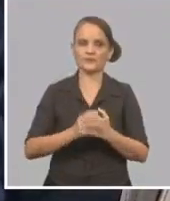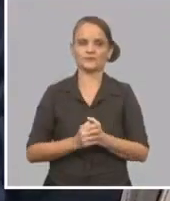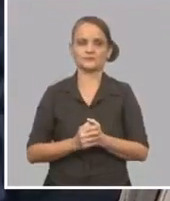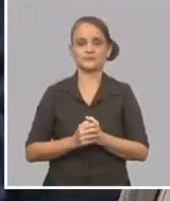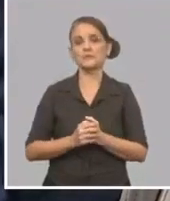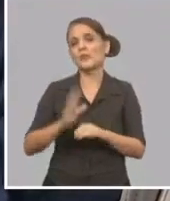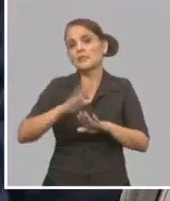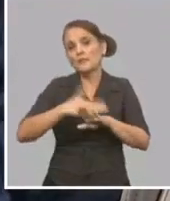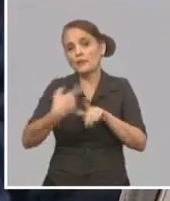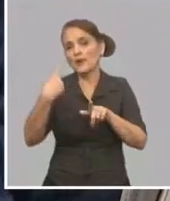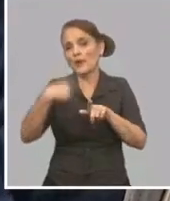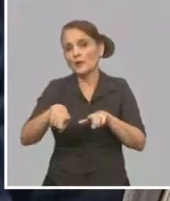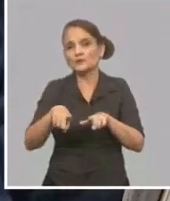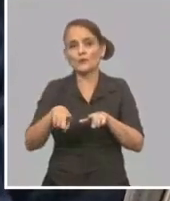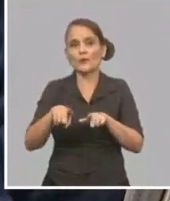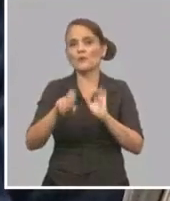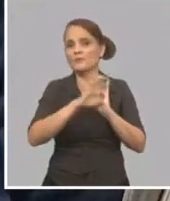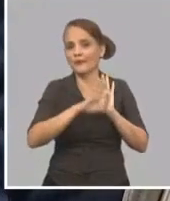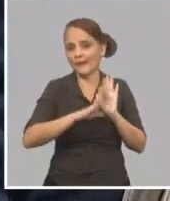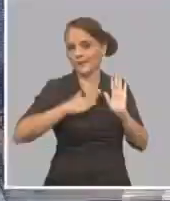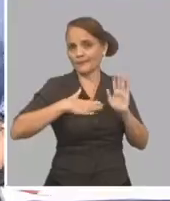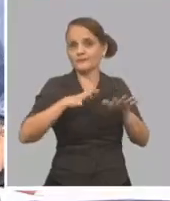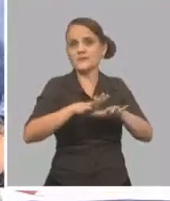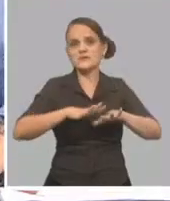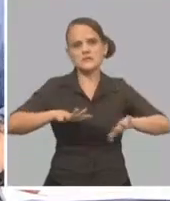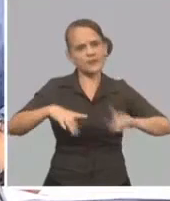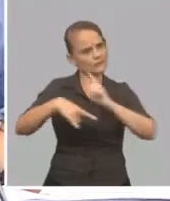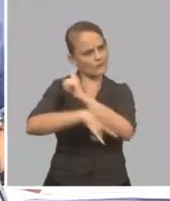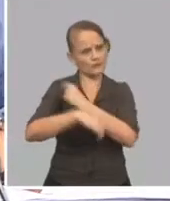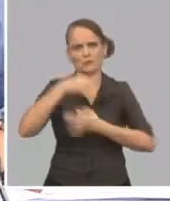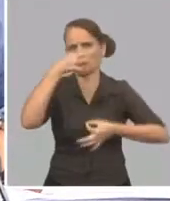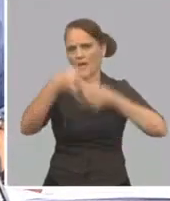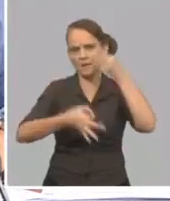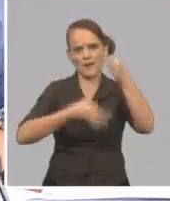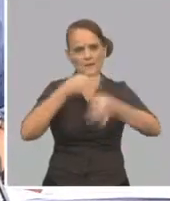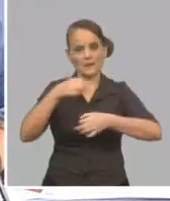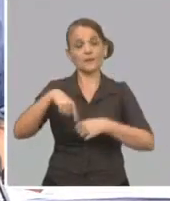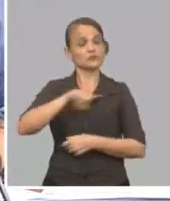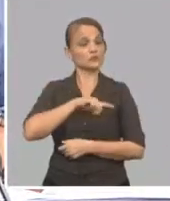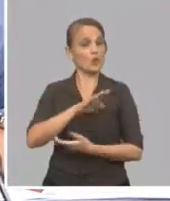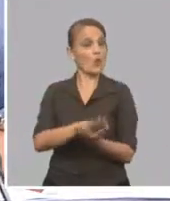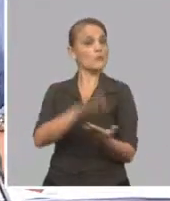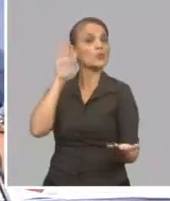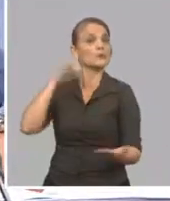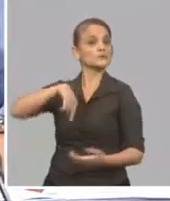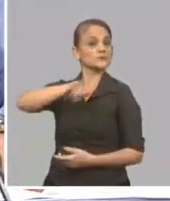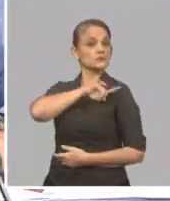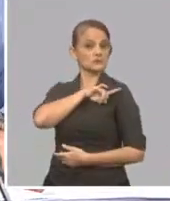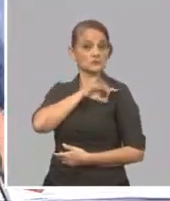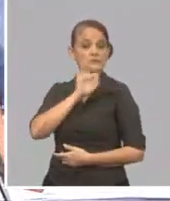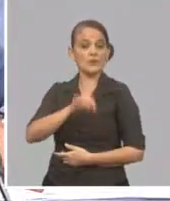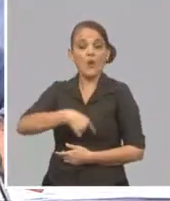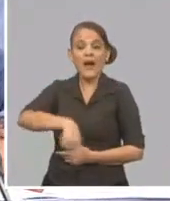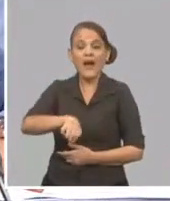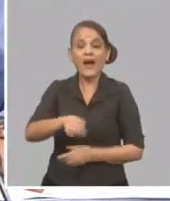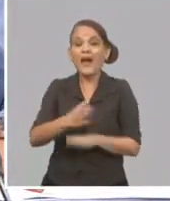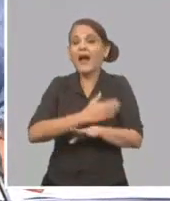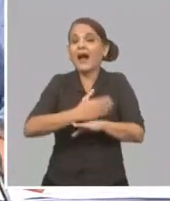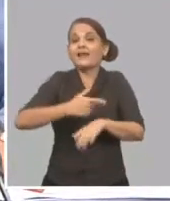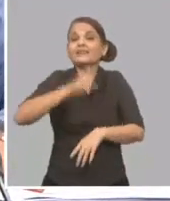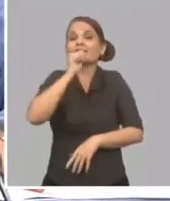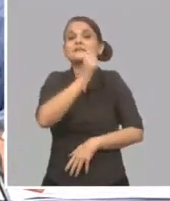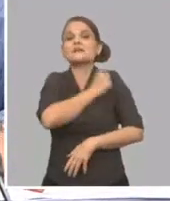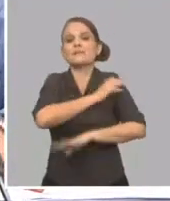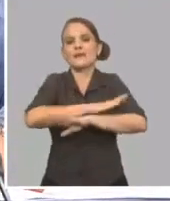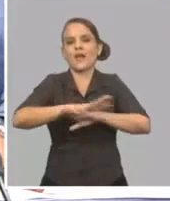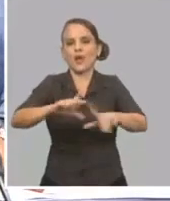momento, en otro programa, se pueda hablar con más profundidad. Nosotros tenemos un compromiso fuerte de, antes de diciembre de este año, tener implementada la mayor parte